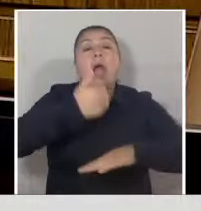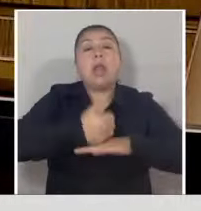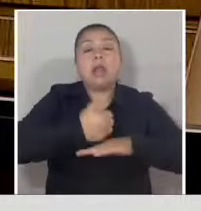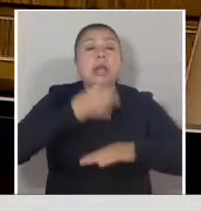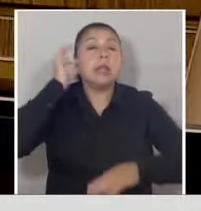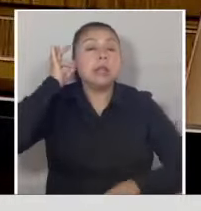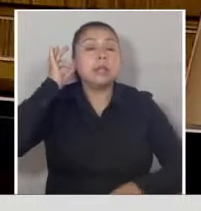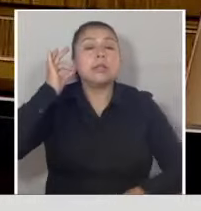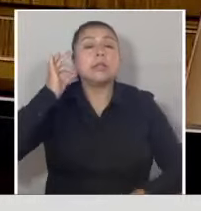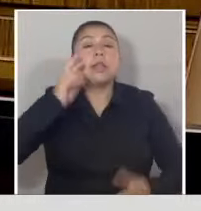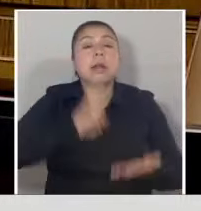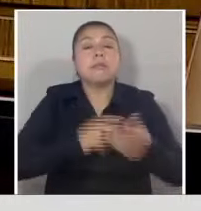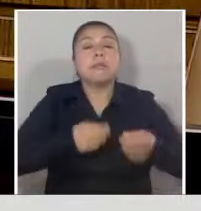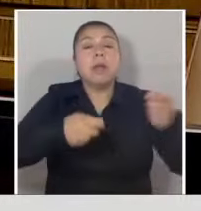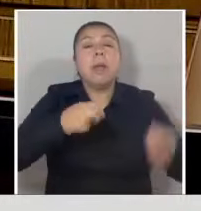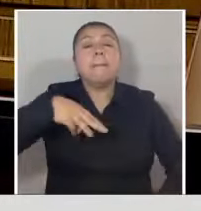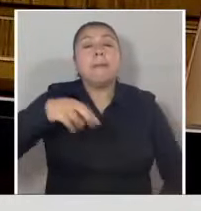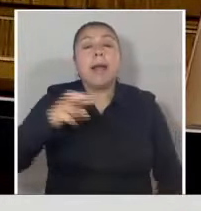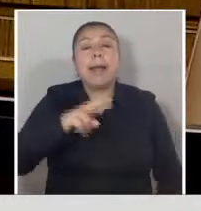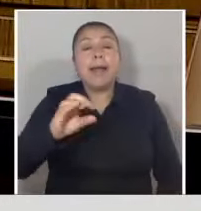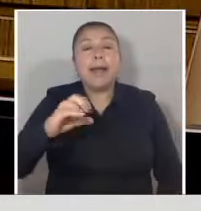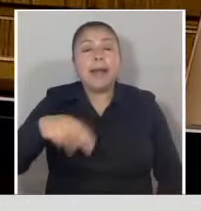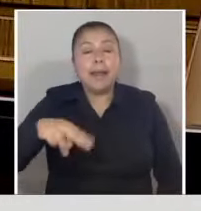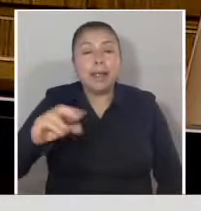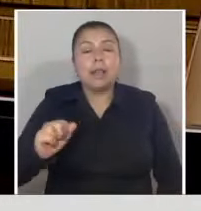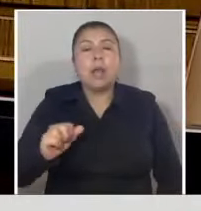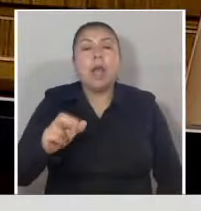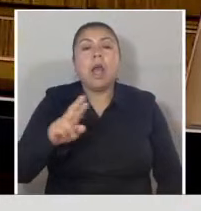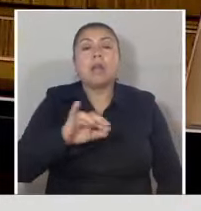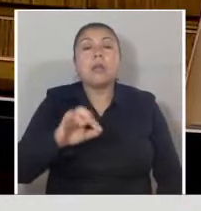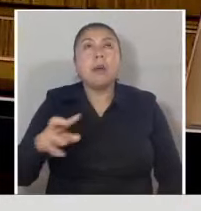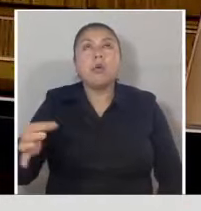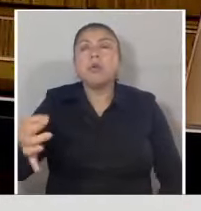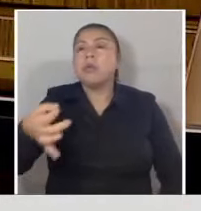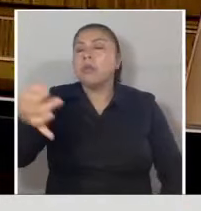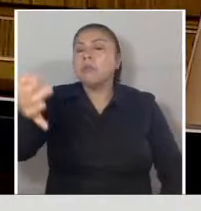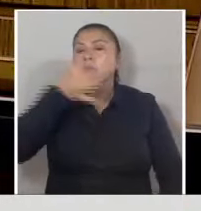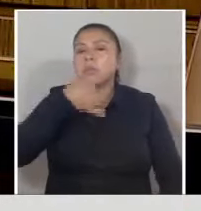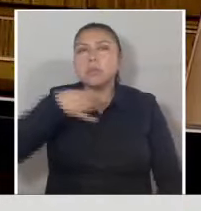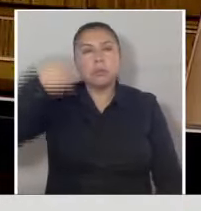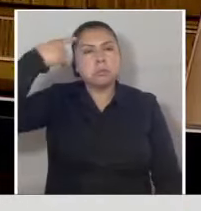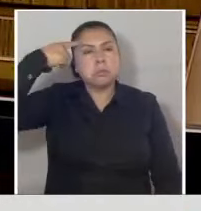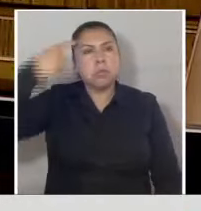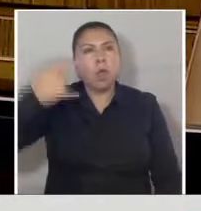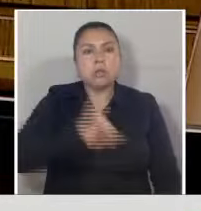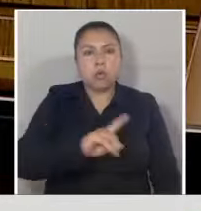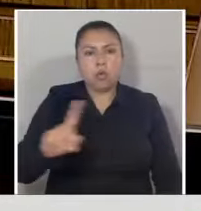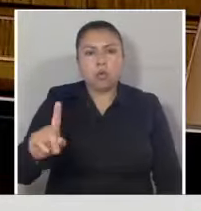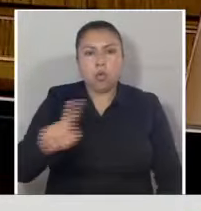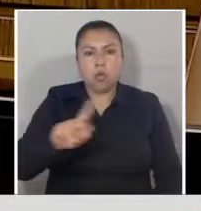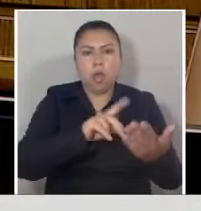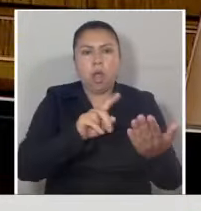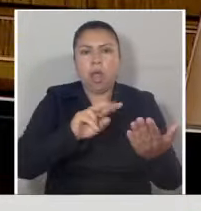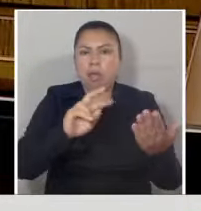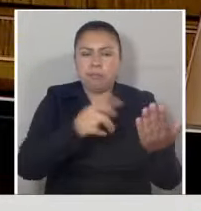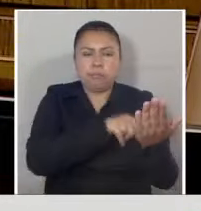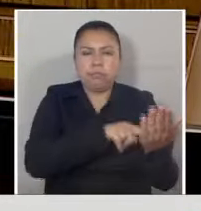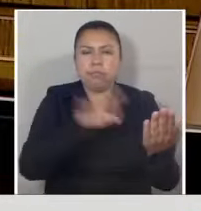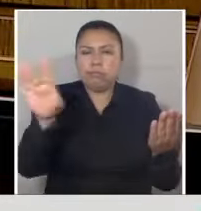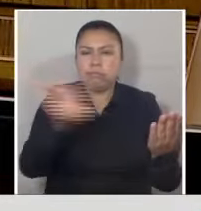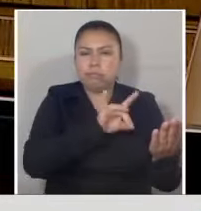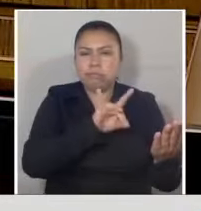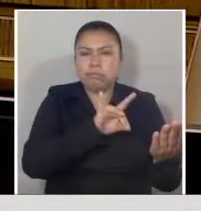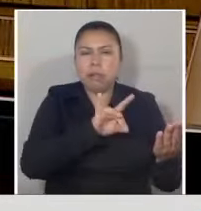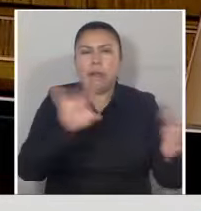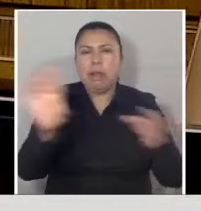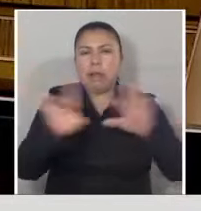Macarena Ripamonti, para que nos pueda indicar si tuvieron en consideración o no esta variable al momento de seleccionar quiénes son